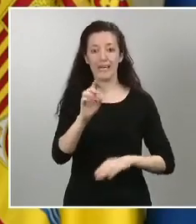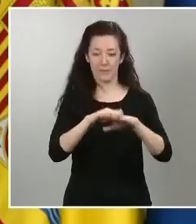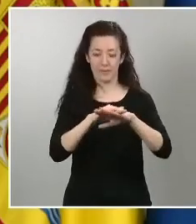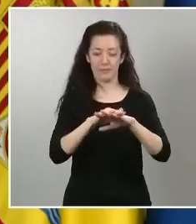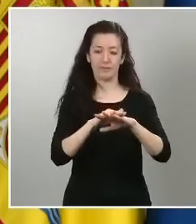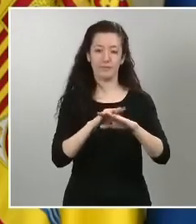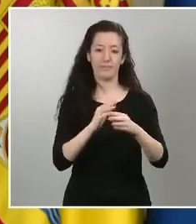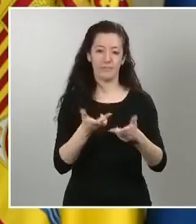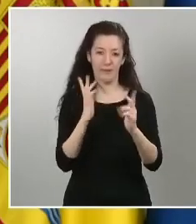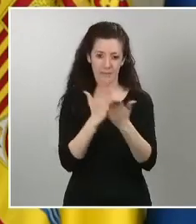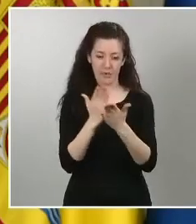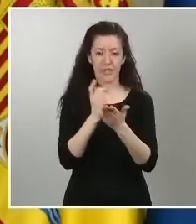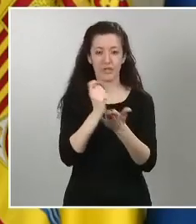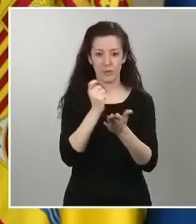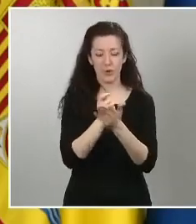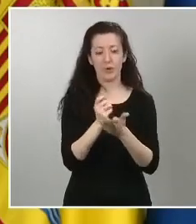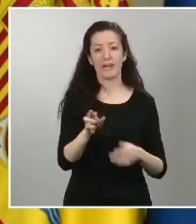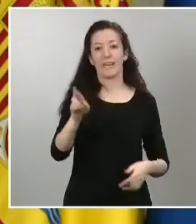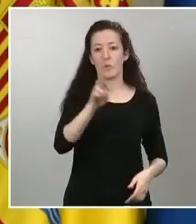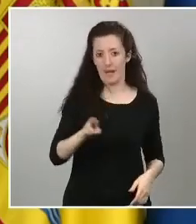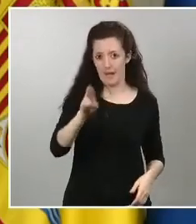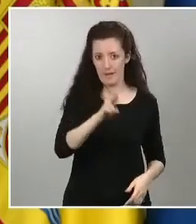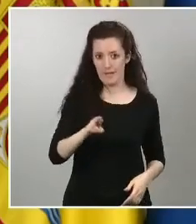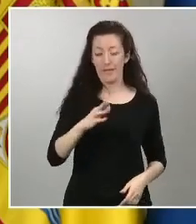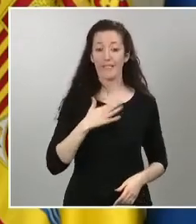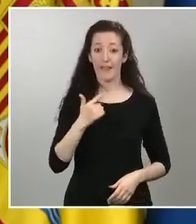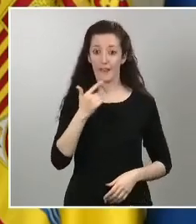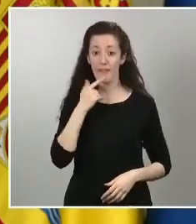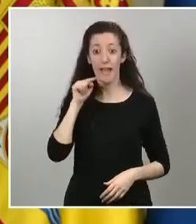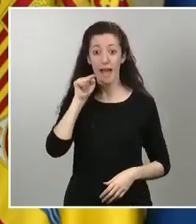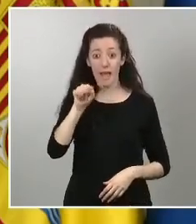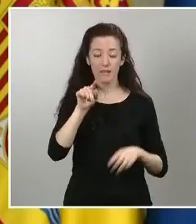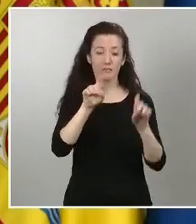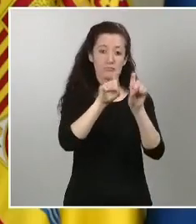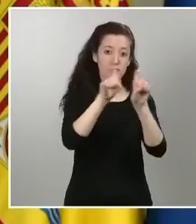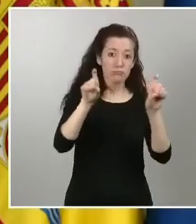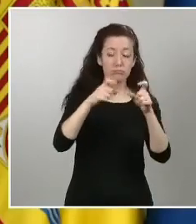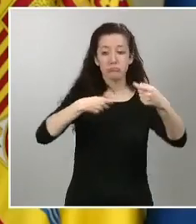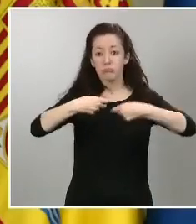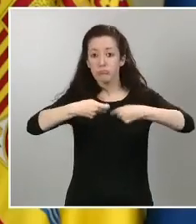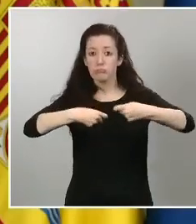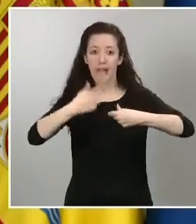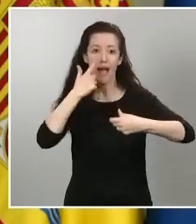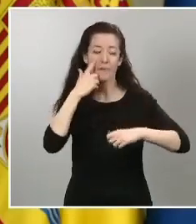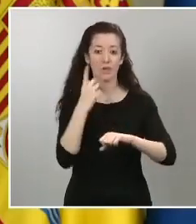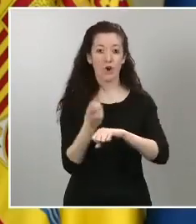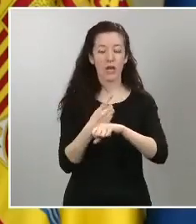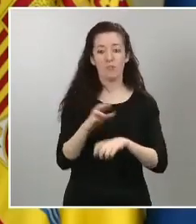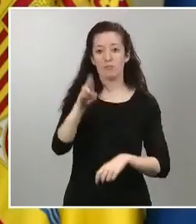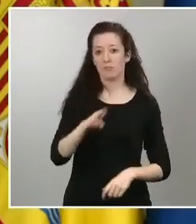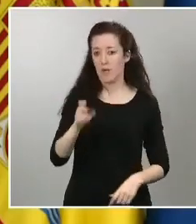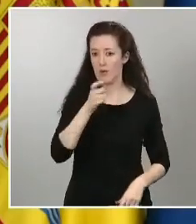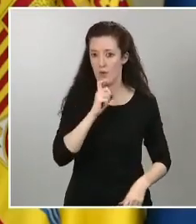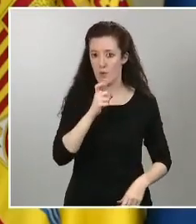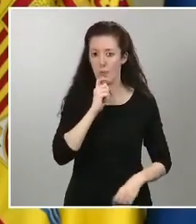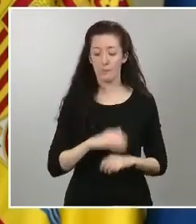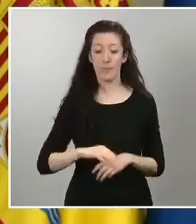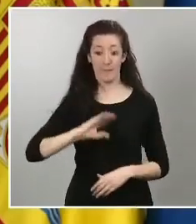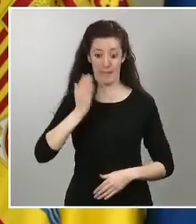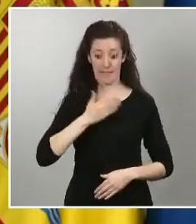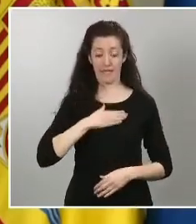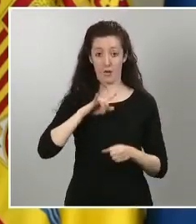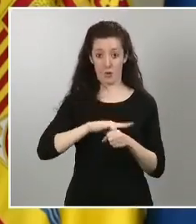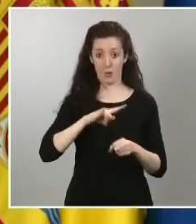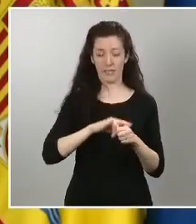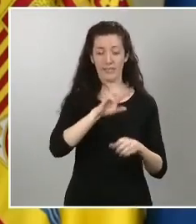devolución de sus horas por tanto insisto desde mañana mismo lunes 30 de marzo hasta el día 9 de abril todos